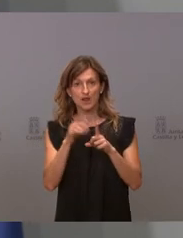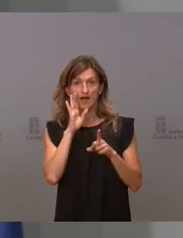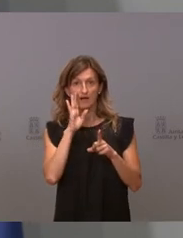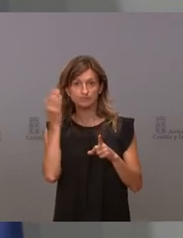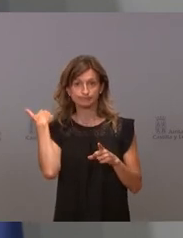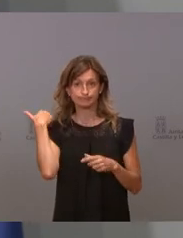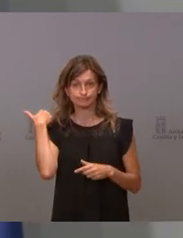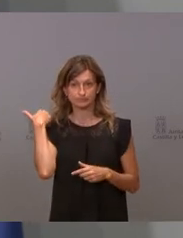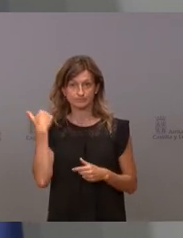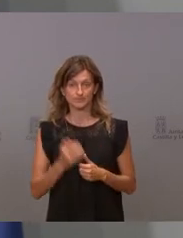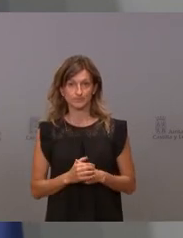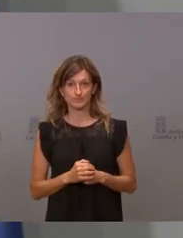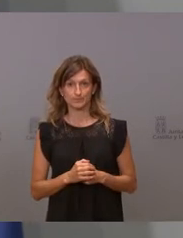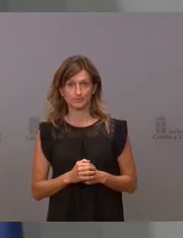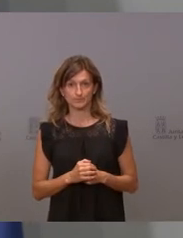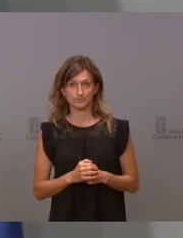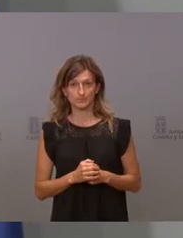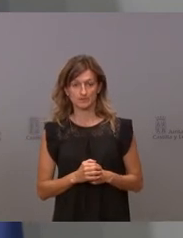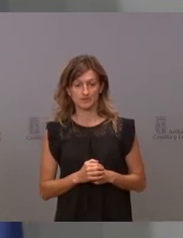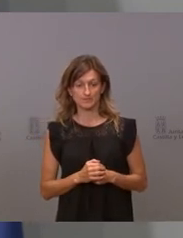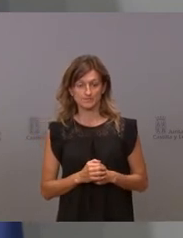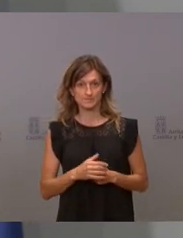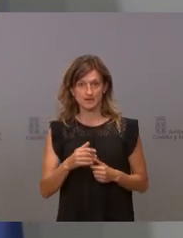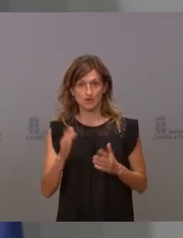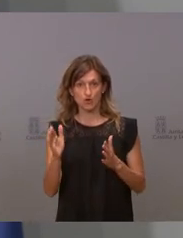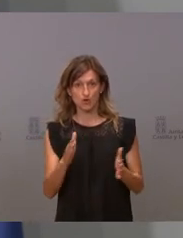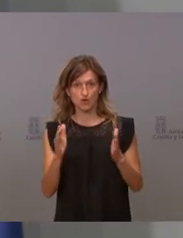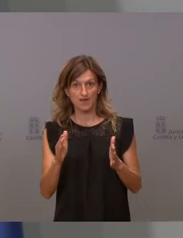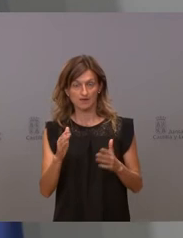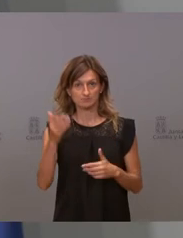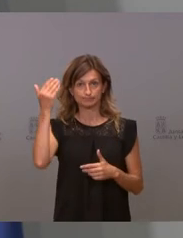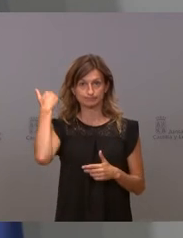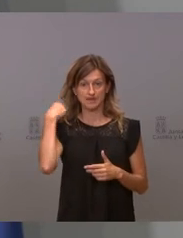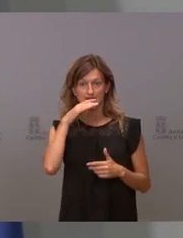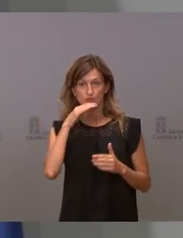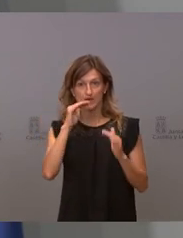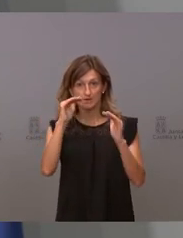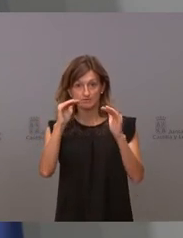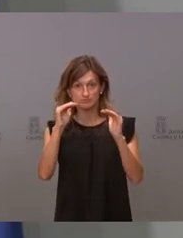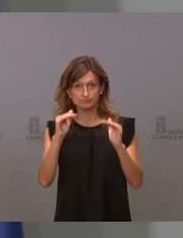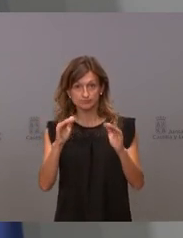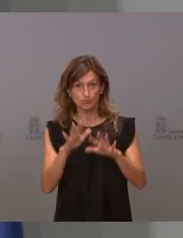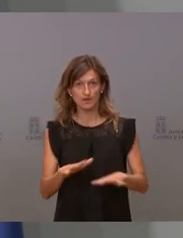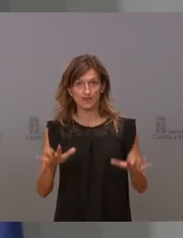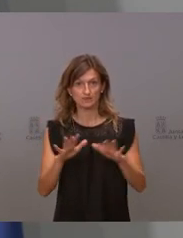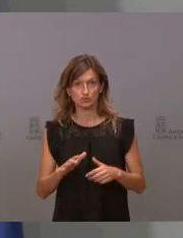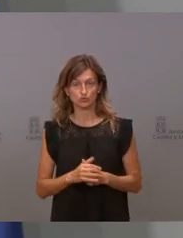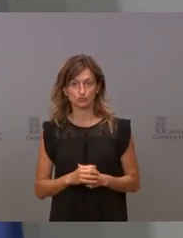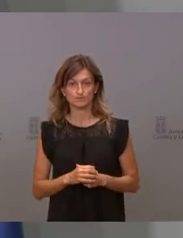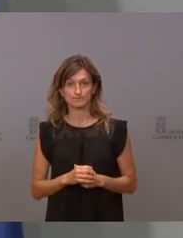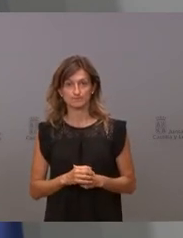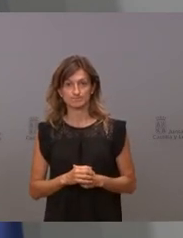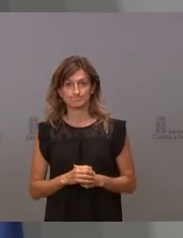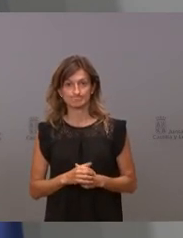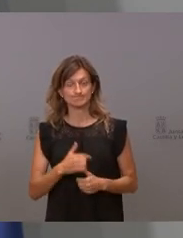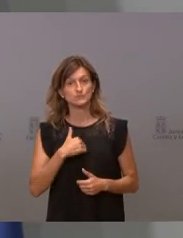no en la anterior hora, sino en la anterior, ahora estamos descendiendo lentamente y nosotros lo que no